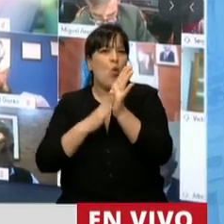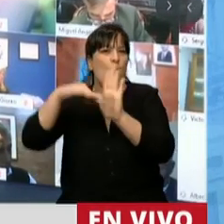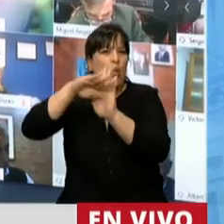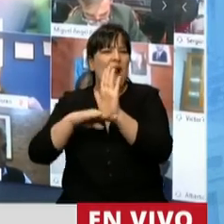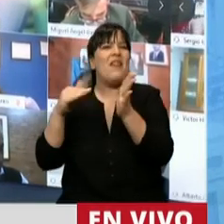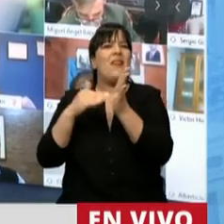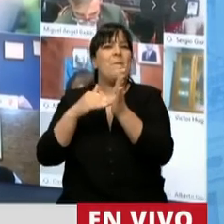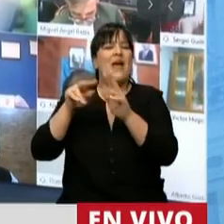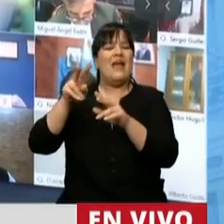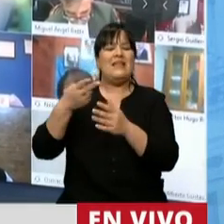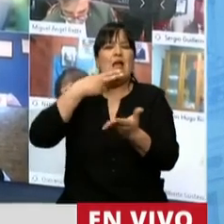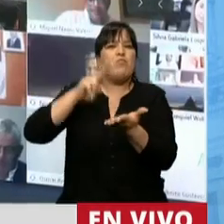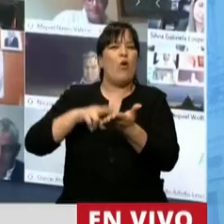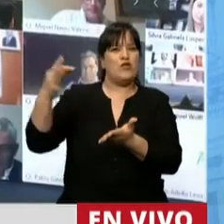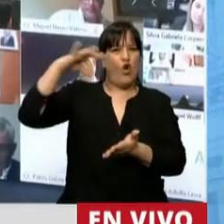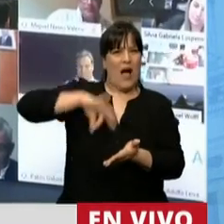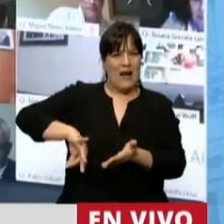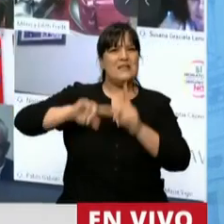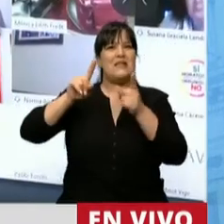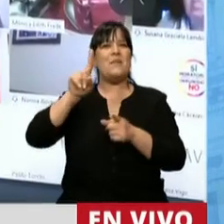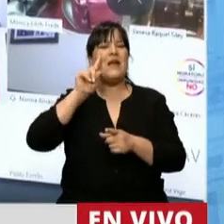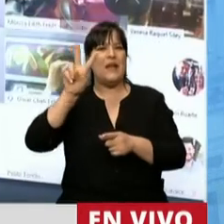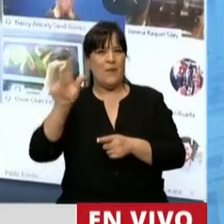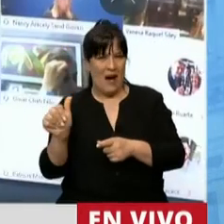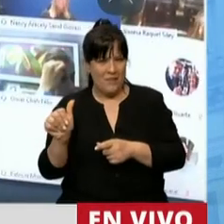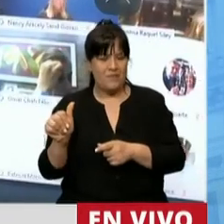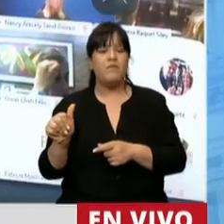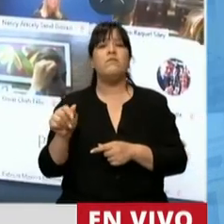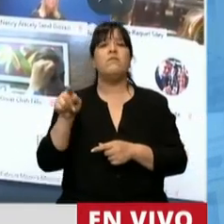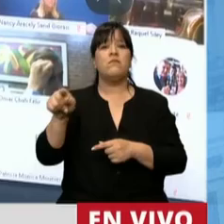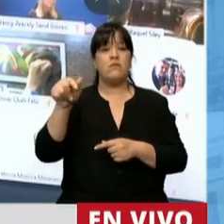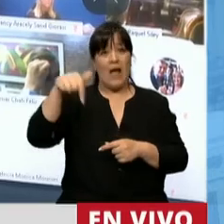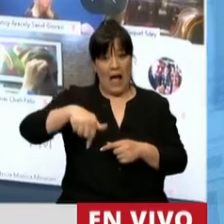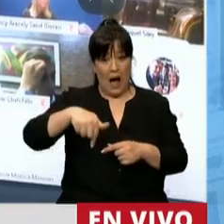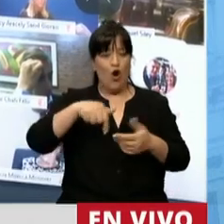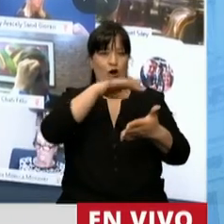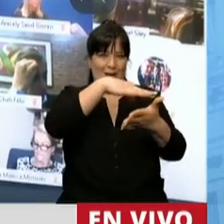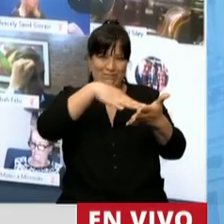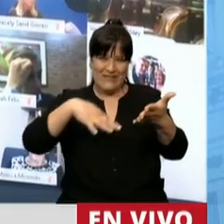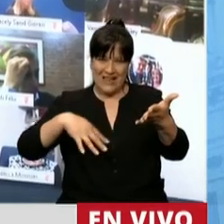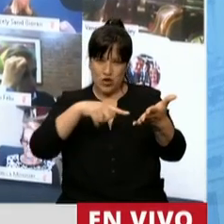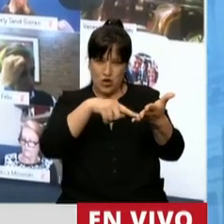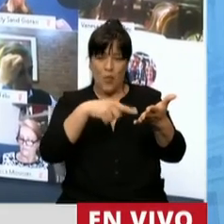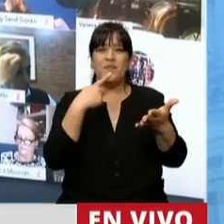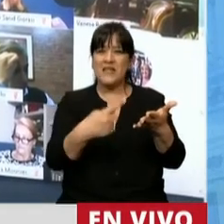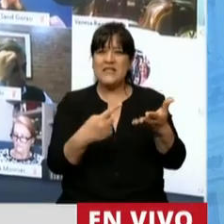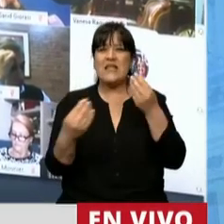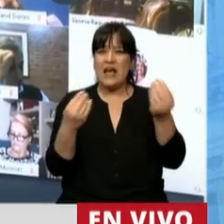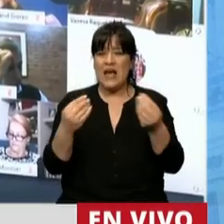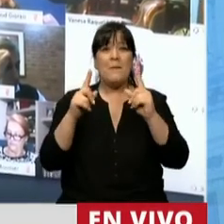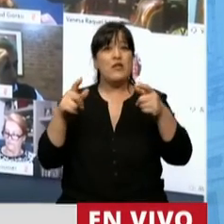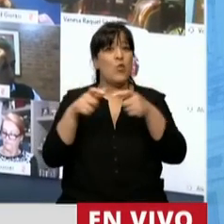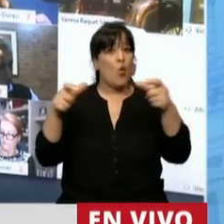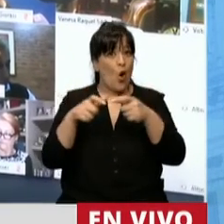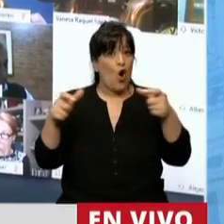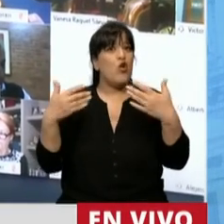de impuesto a las ganancias e impuesto al valor agregado en la versión que estamos tratando ahora se establece que dichos